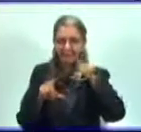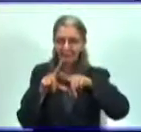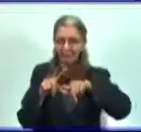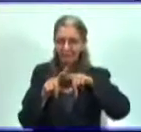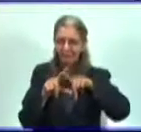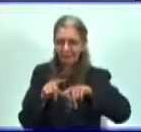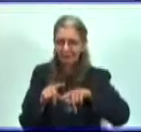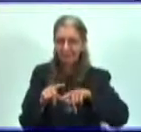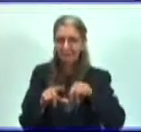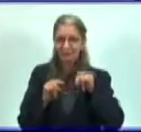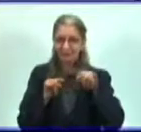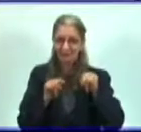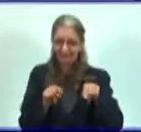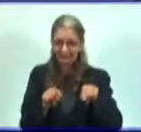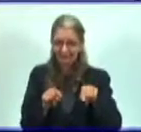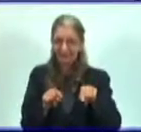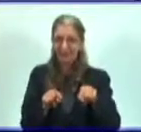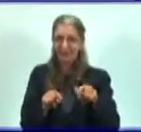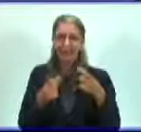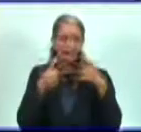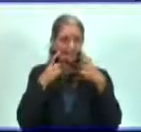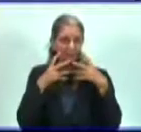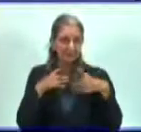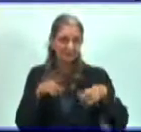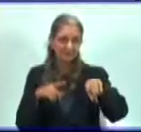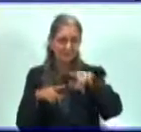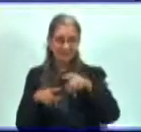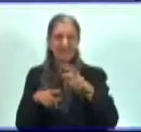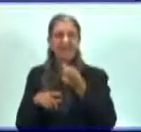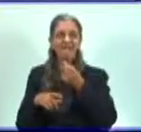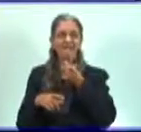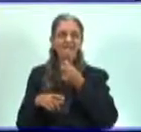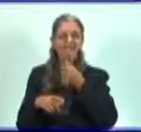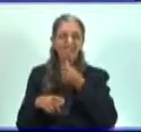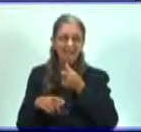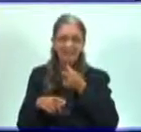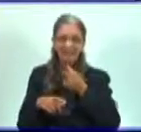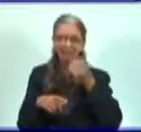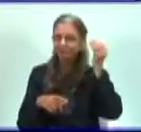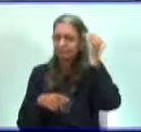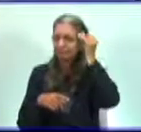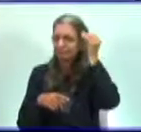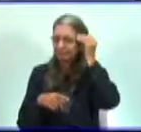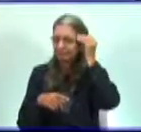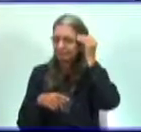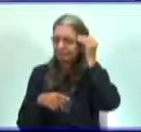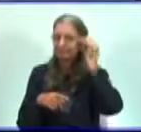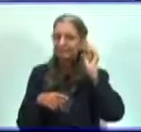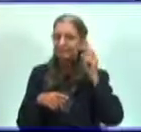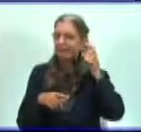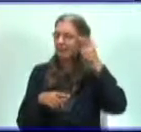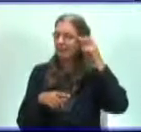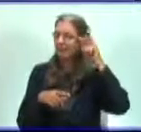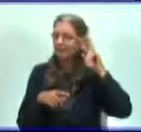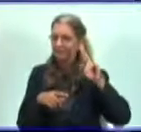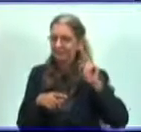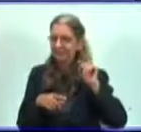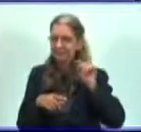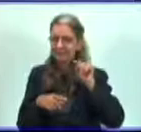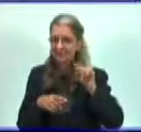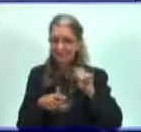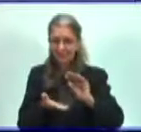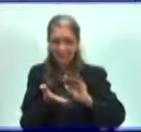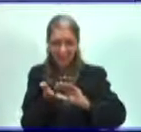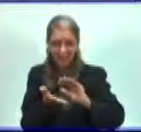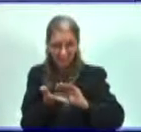Este esquema de contenido te va a facilitar, utilizando el libro y utilizando, por supuesto, la